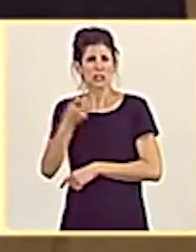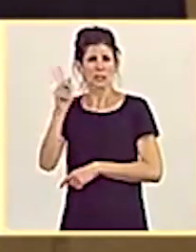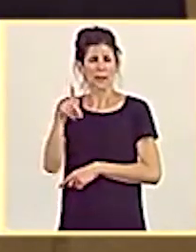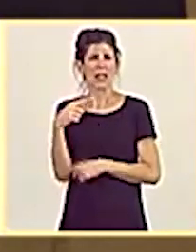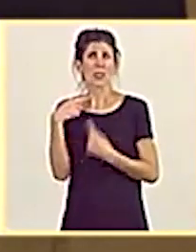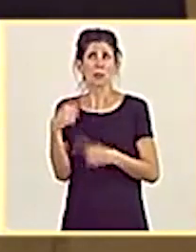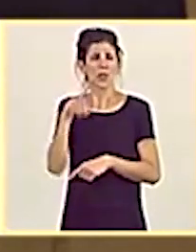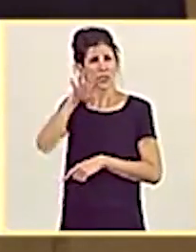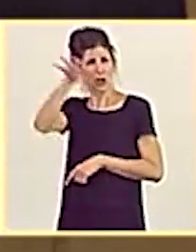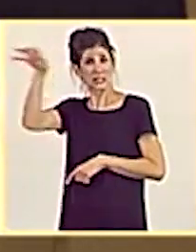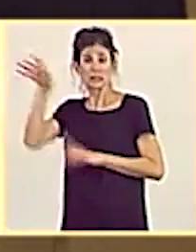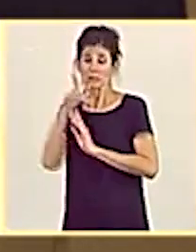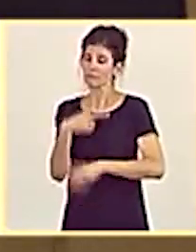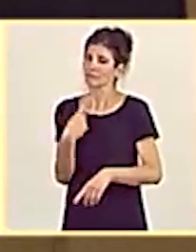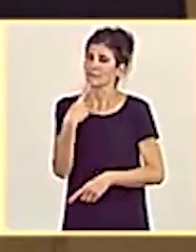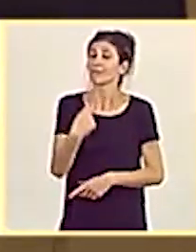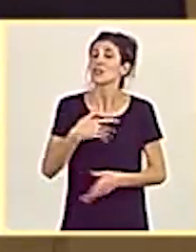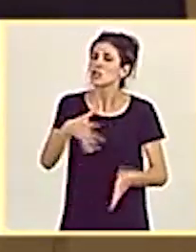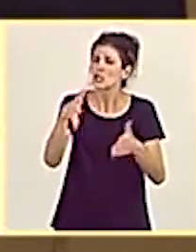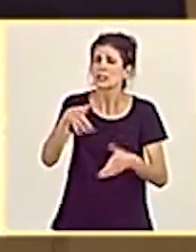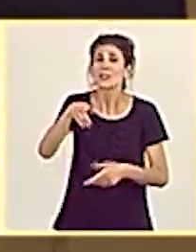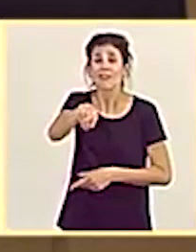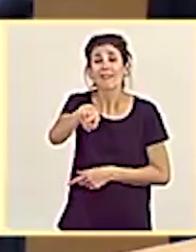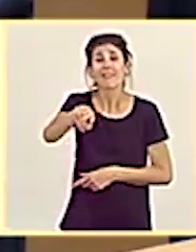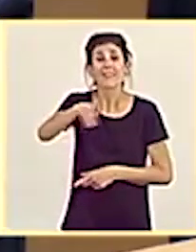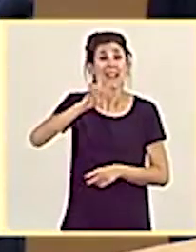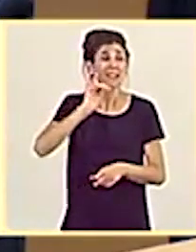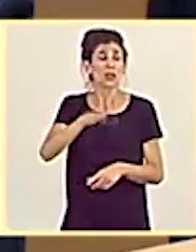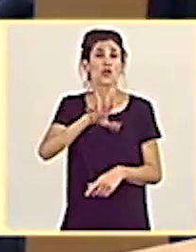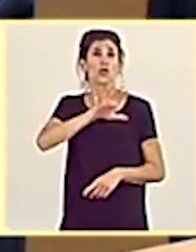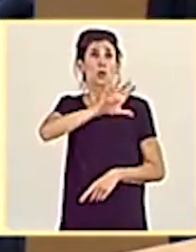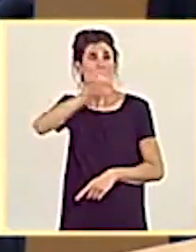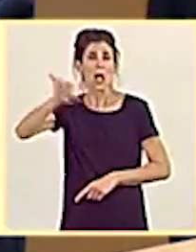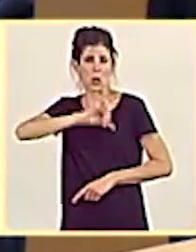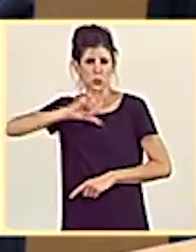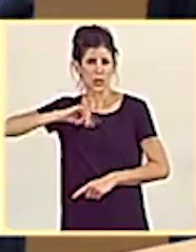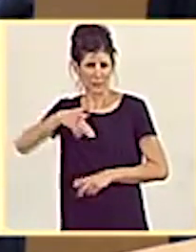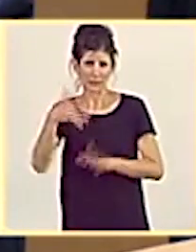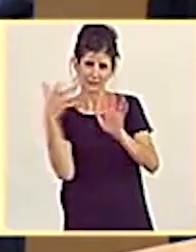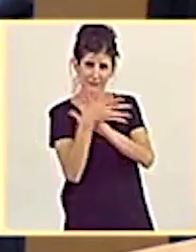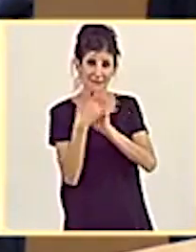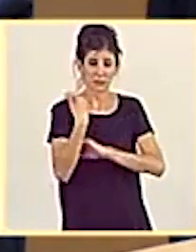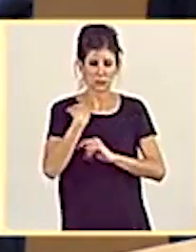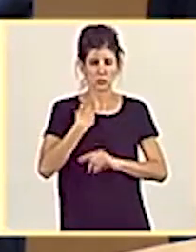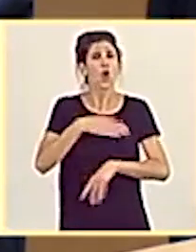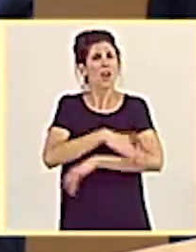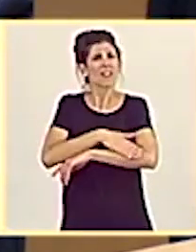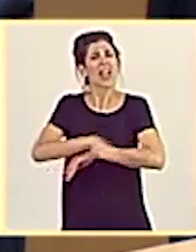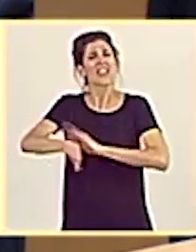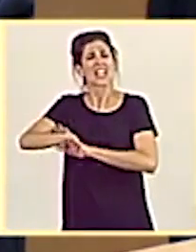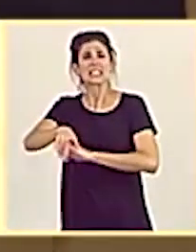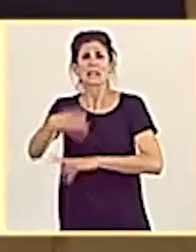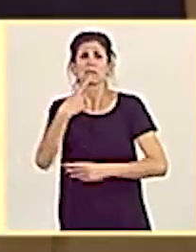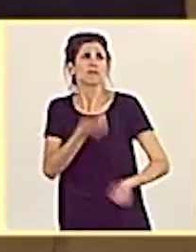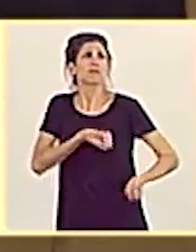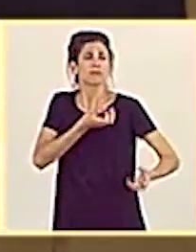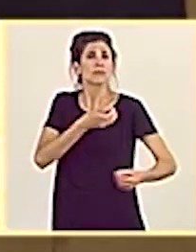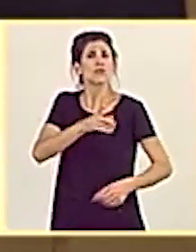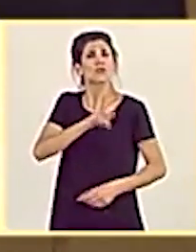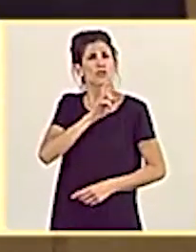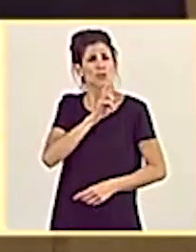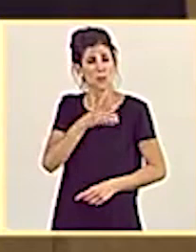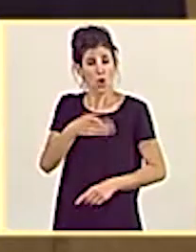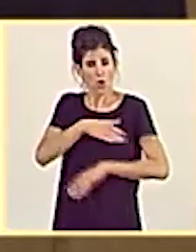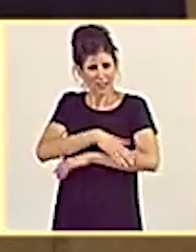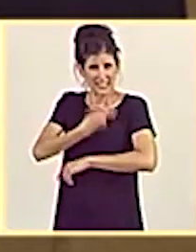ministro, le sugiero que explique a las comunidades autónomas gobernadas por la derecha cómo valora el Gobierno de España,